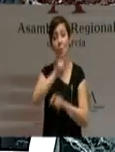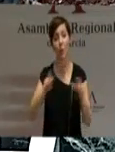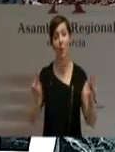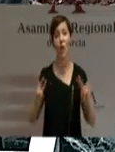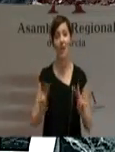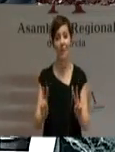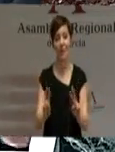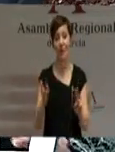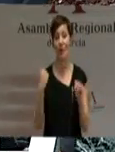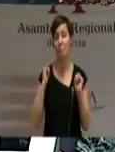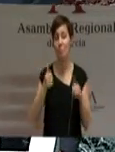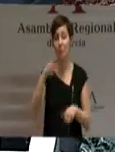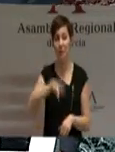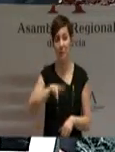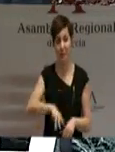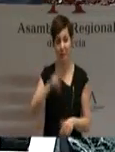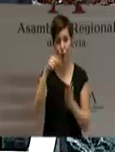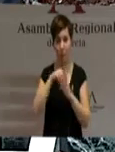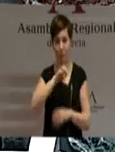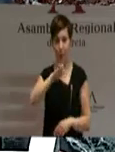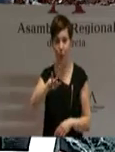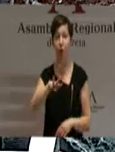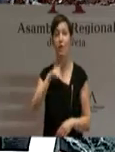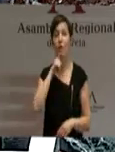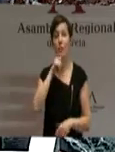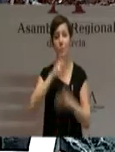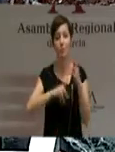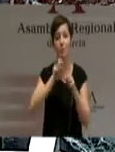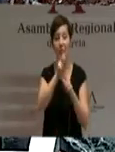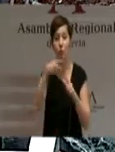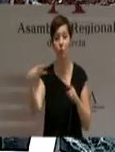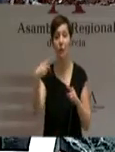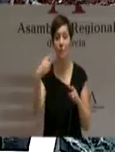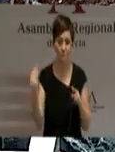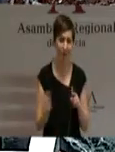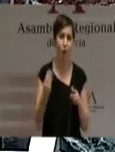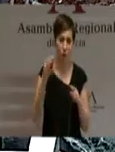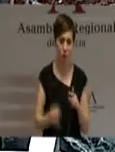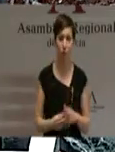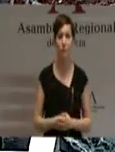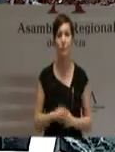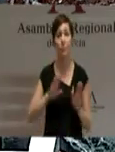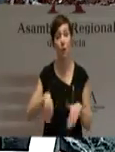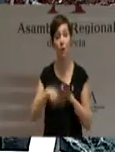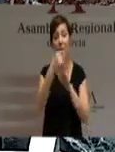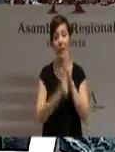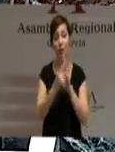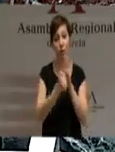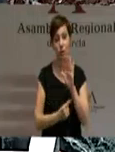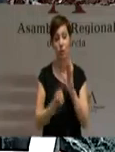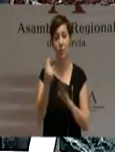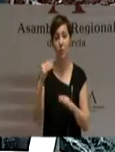nos sinutuará cuando la conozcamos en otra perspectiva de futuro. Los últimos datos sobre los ingresos,